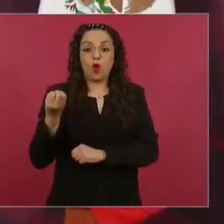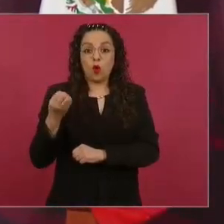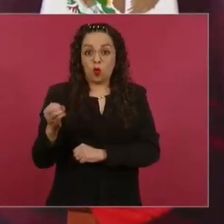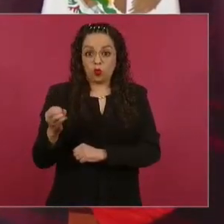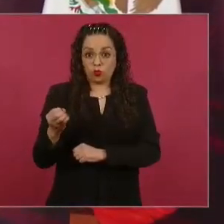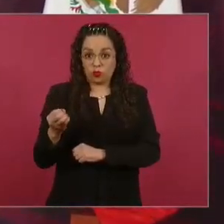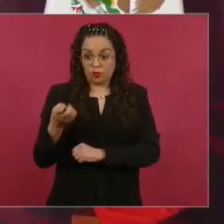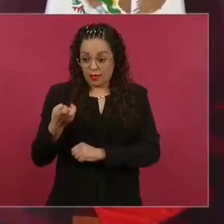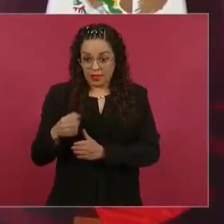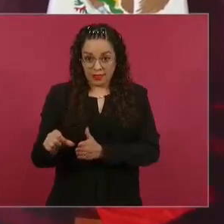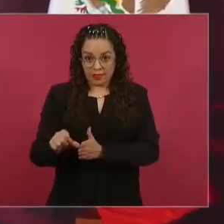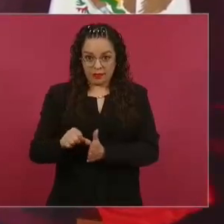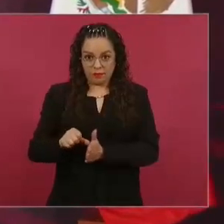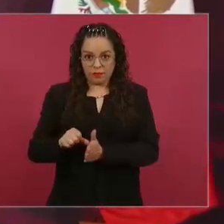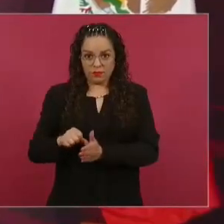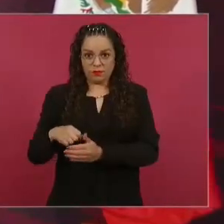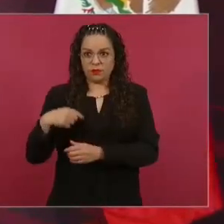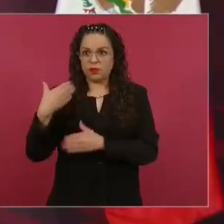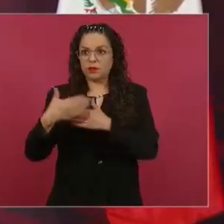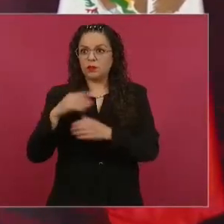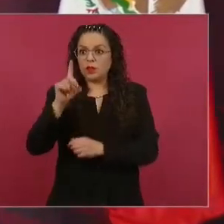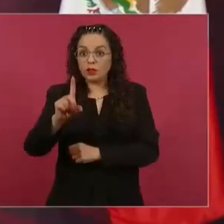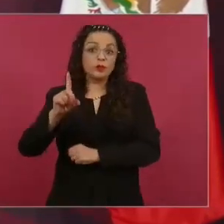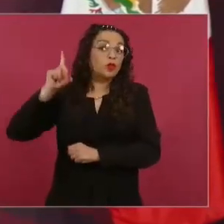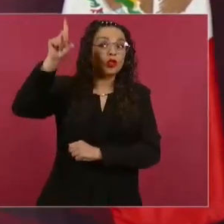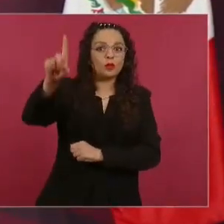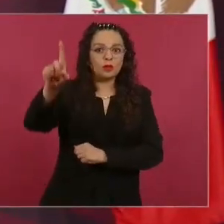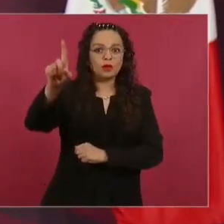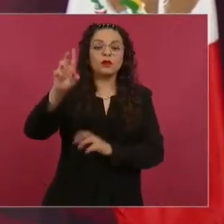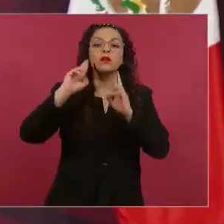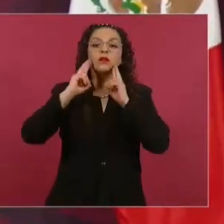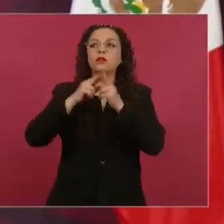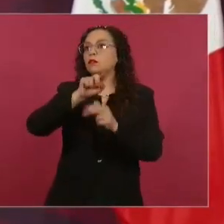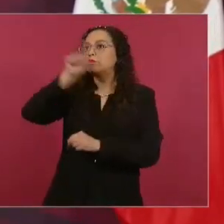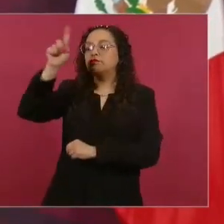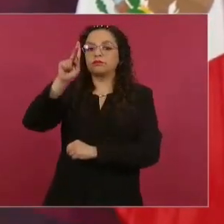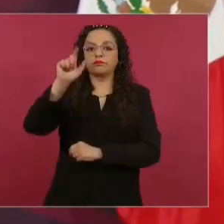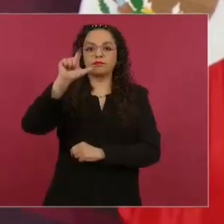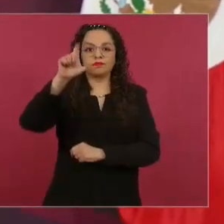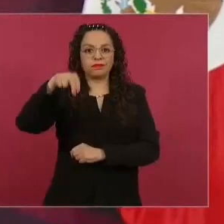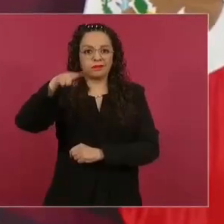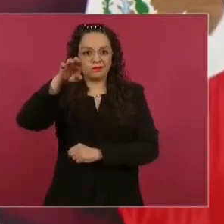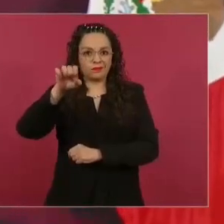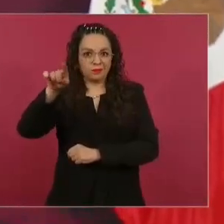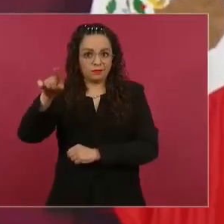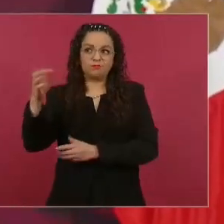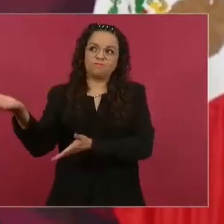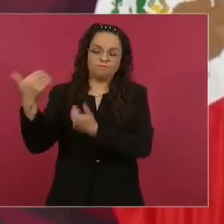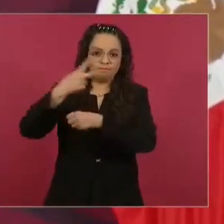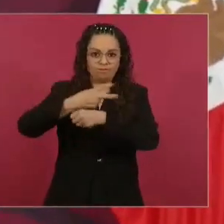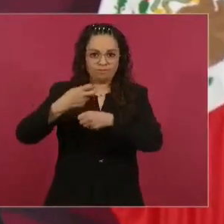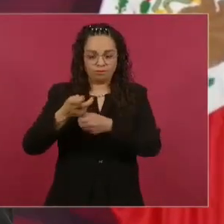domingo en ocho. En Palenque, para tratar el tema